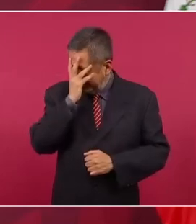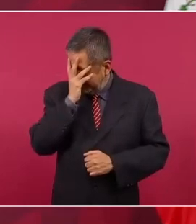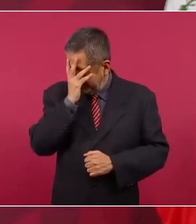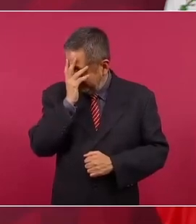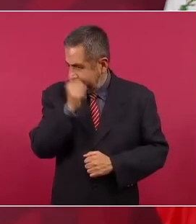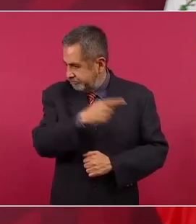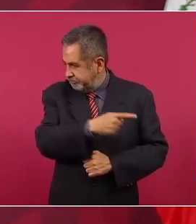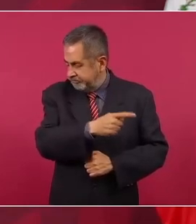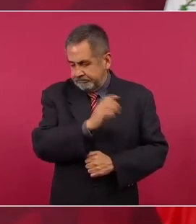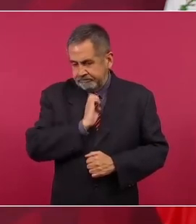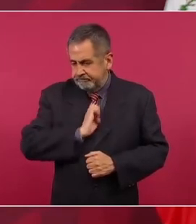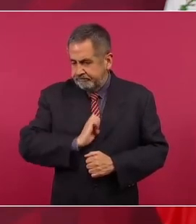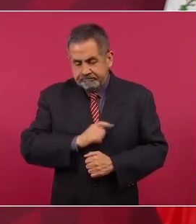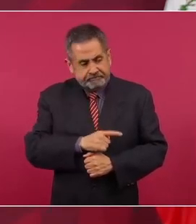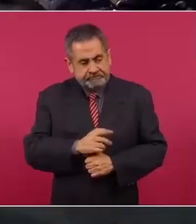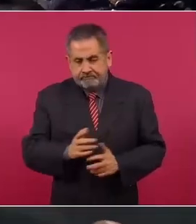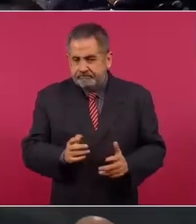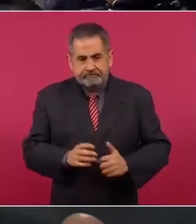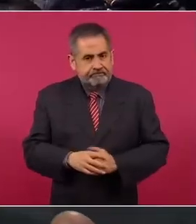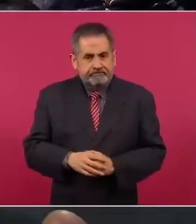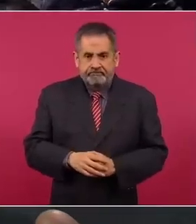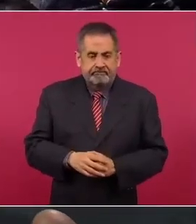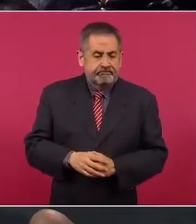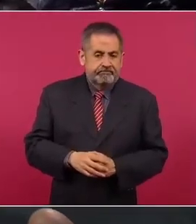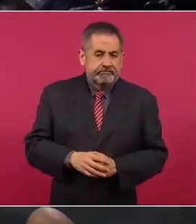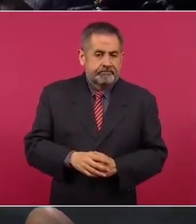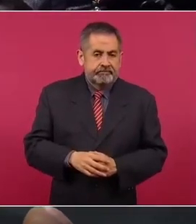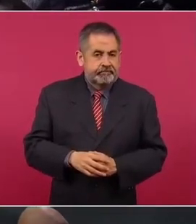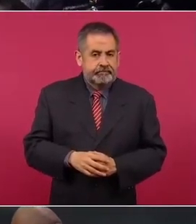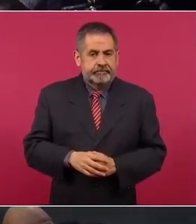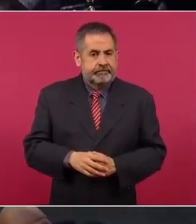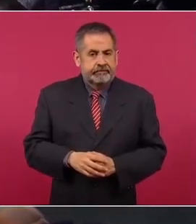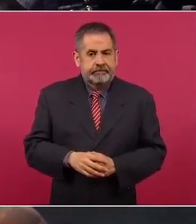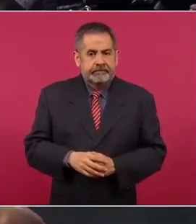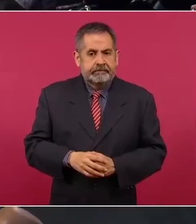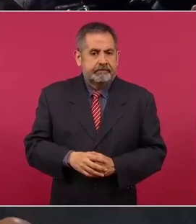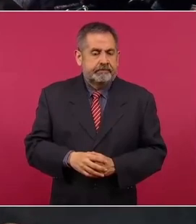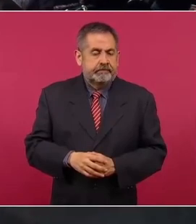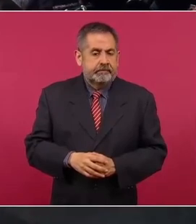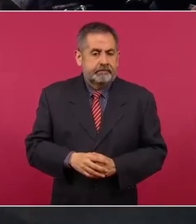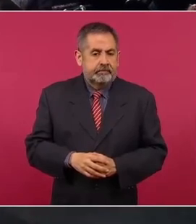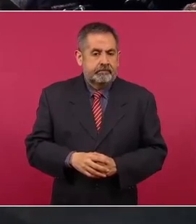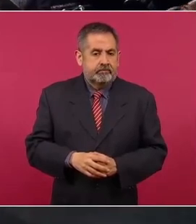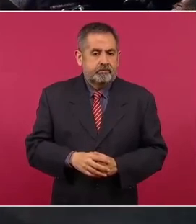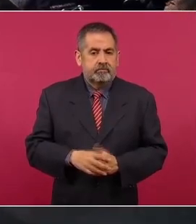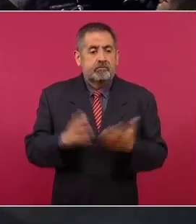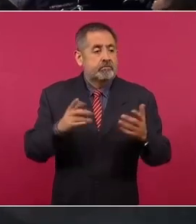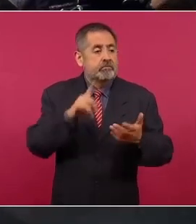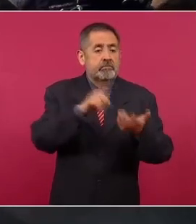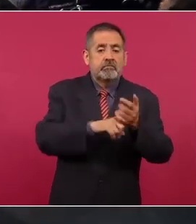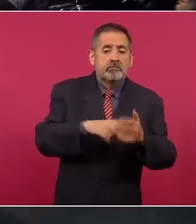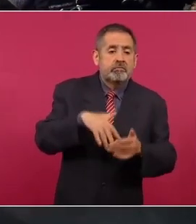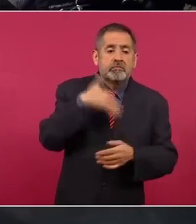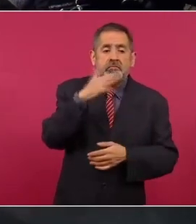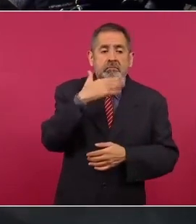Ahora, si hay un fraude,